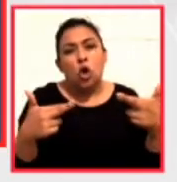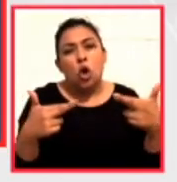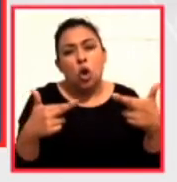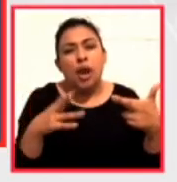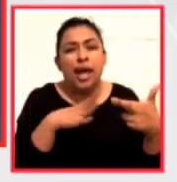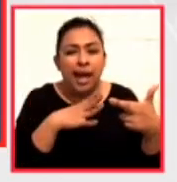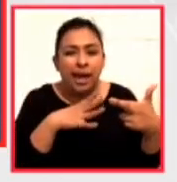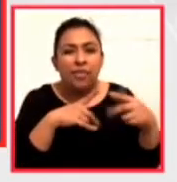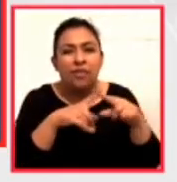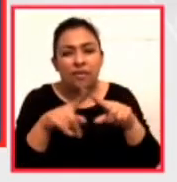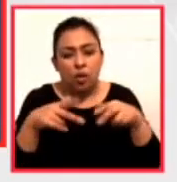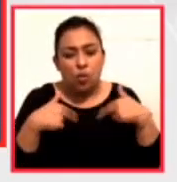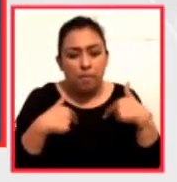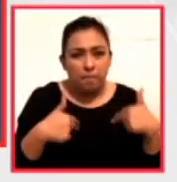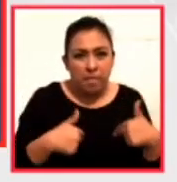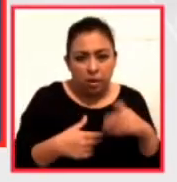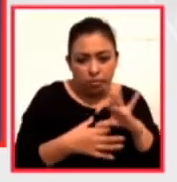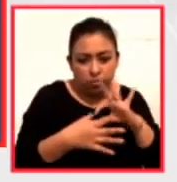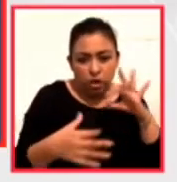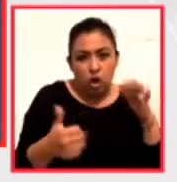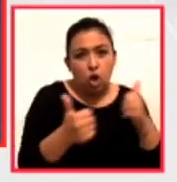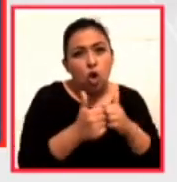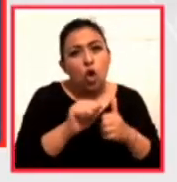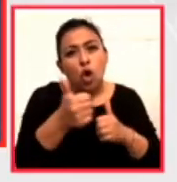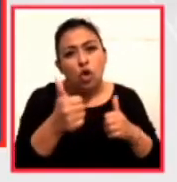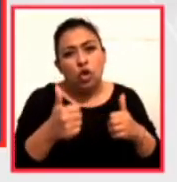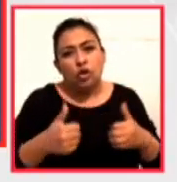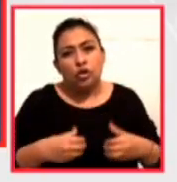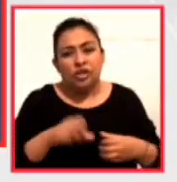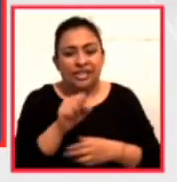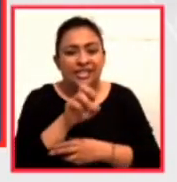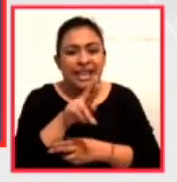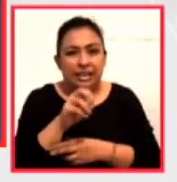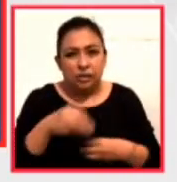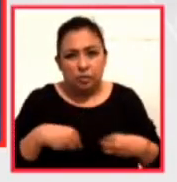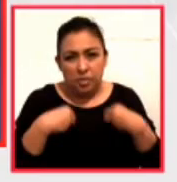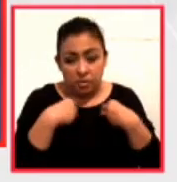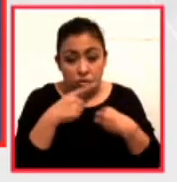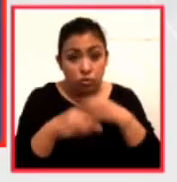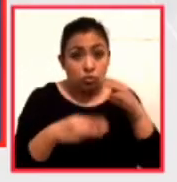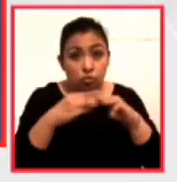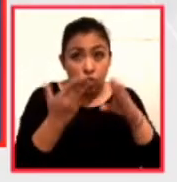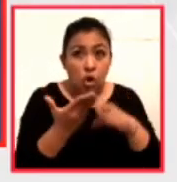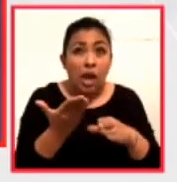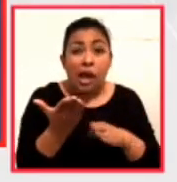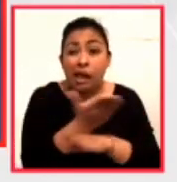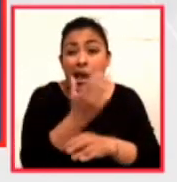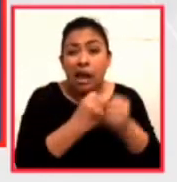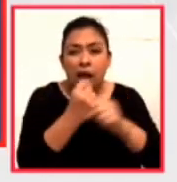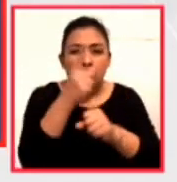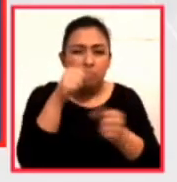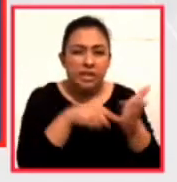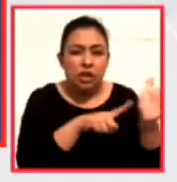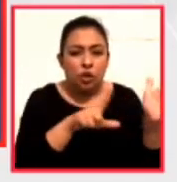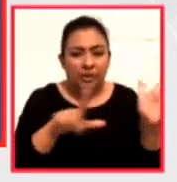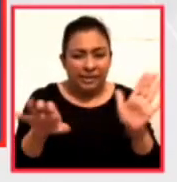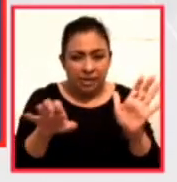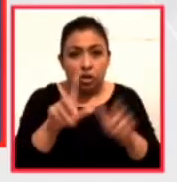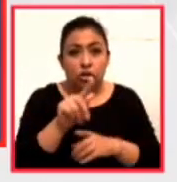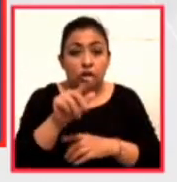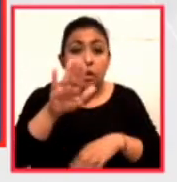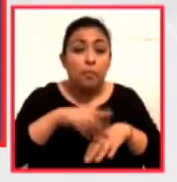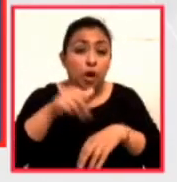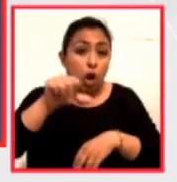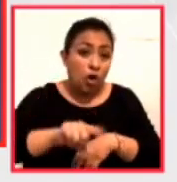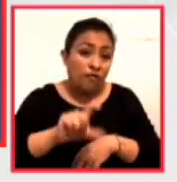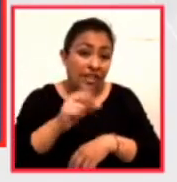entre los seres humanos y otros seres vivos, nuestro planeta, durante la década de 1970 y por eso hoy, 22 de abril,